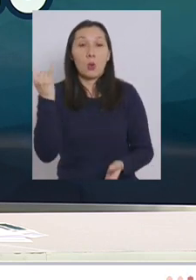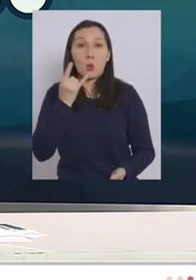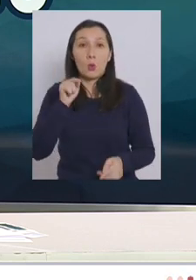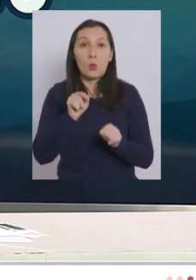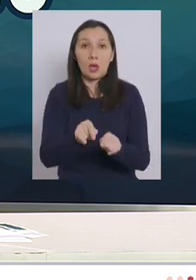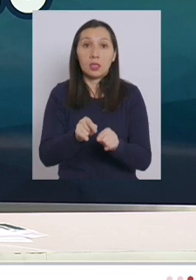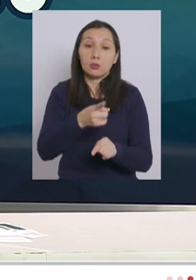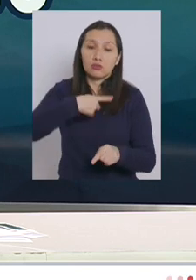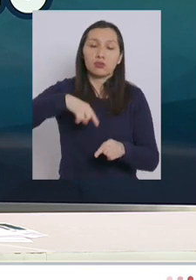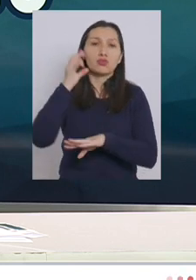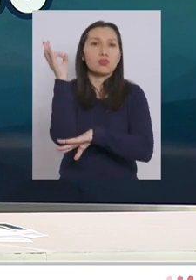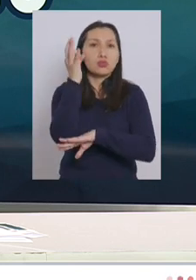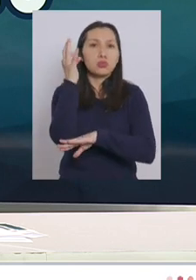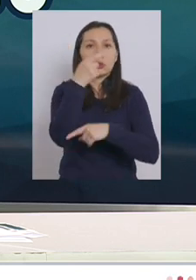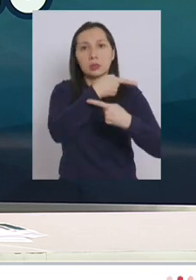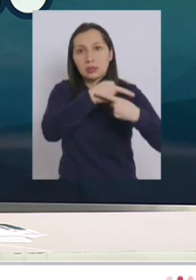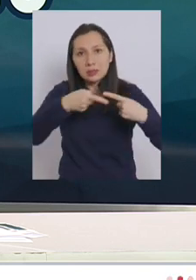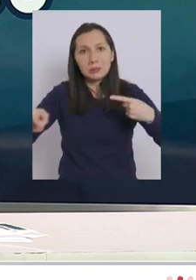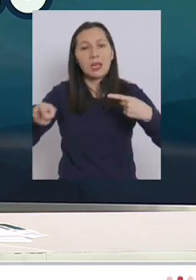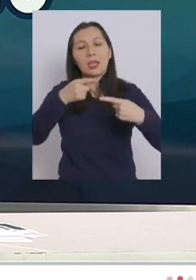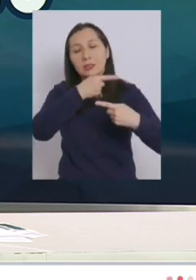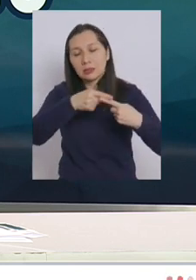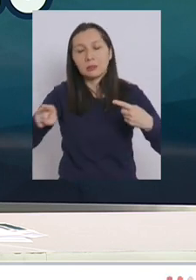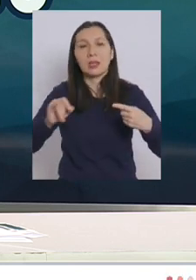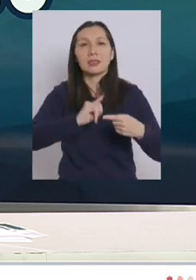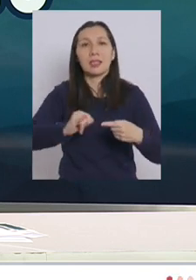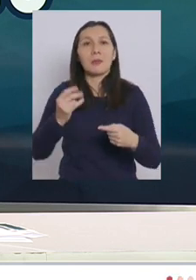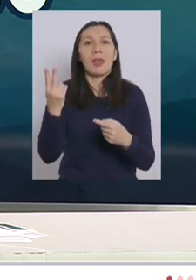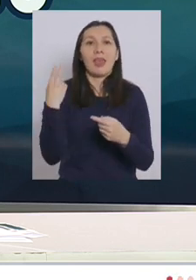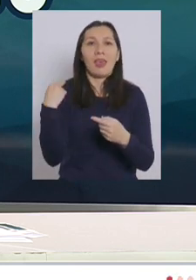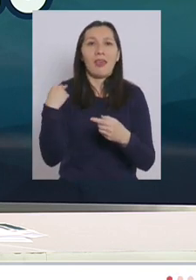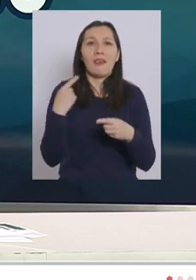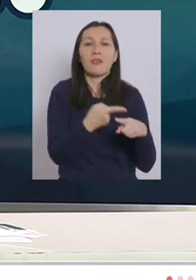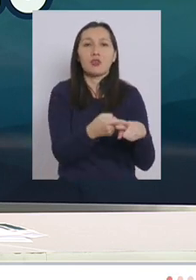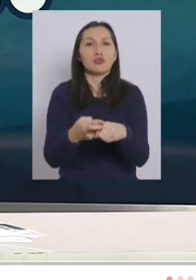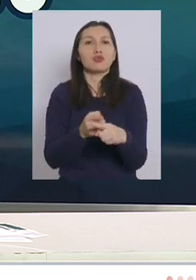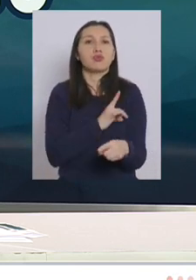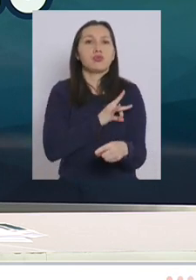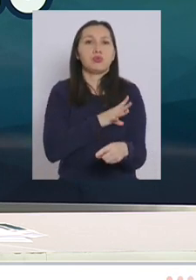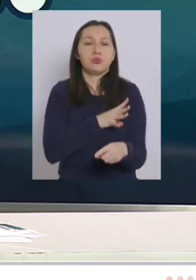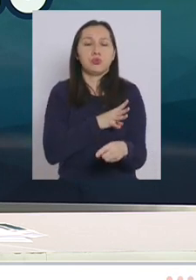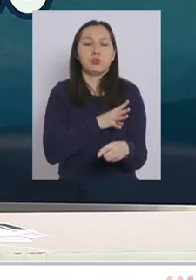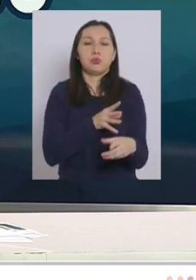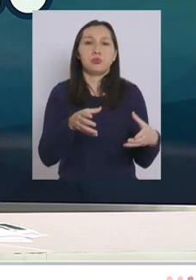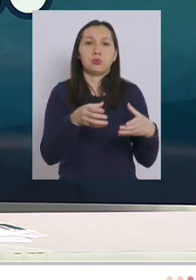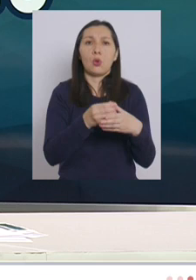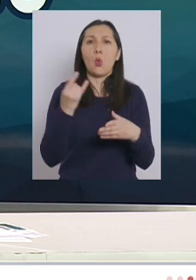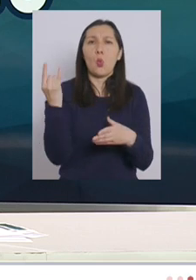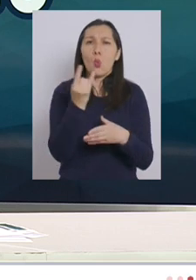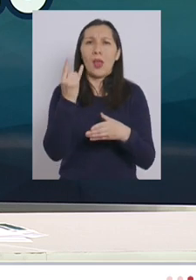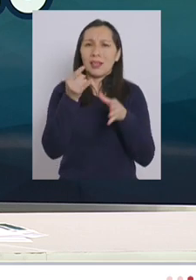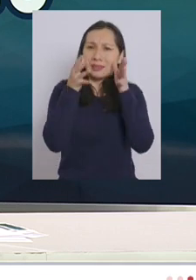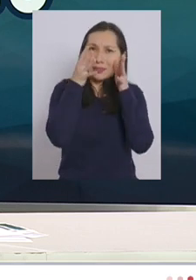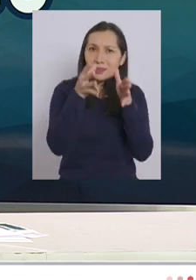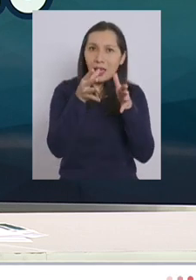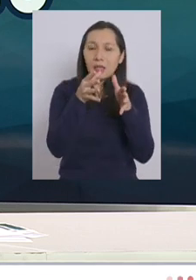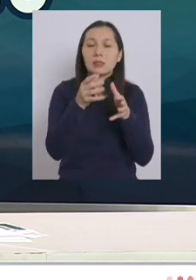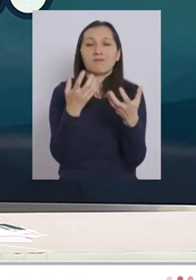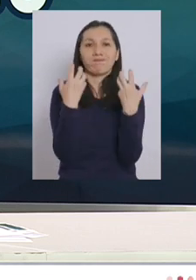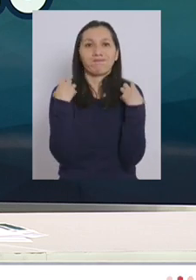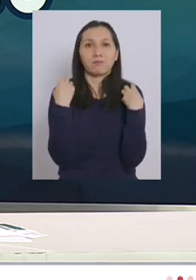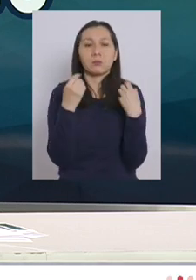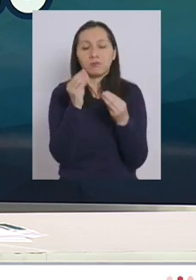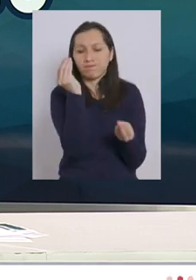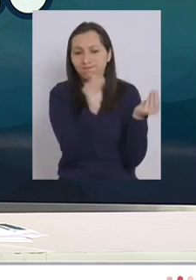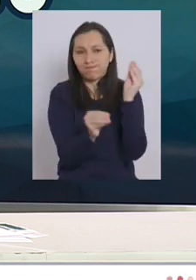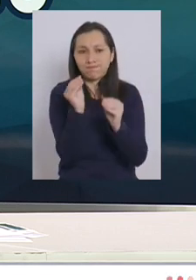nosotros nos reunimos semanalmente con el jefe de la sociedad chilena de urgenciólogos y estamos